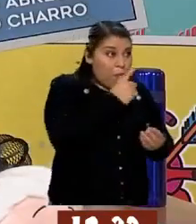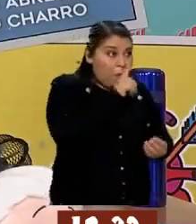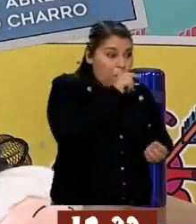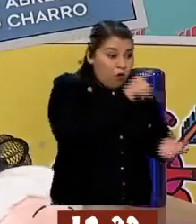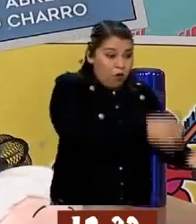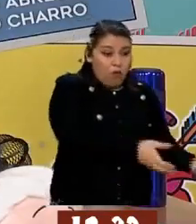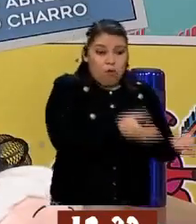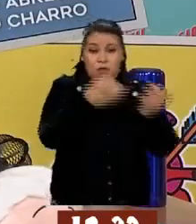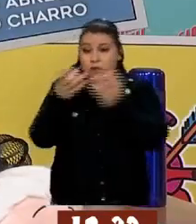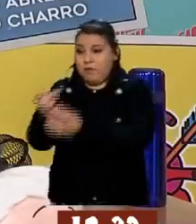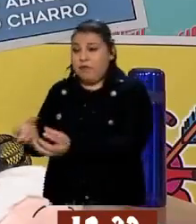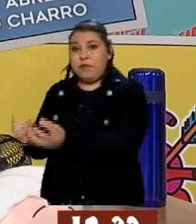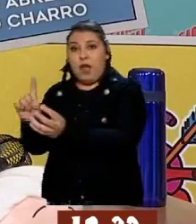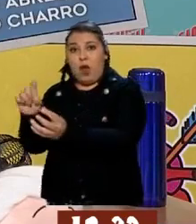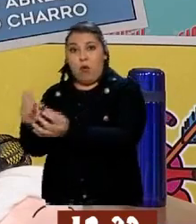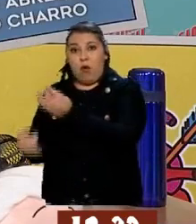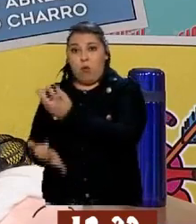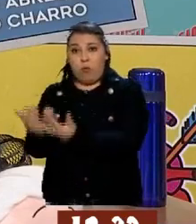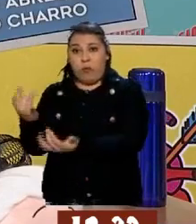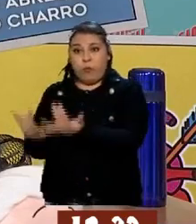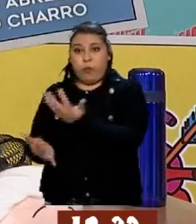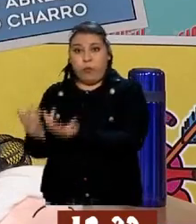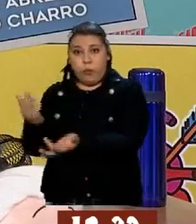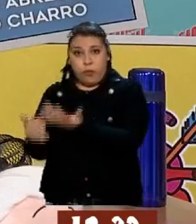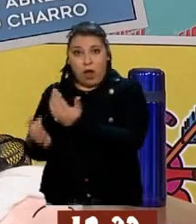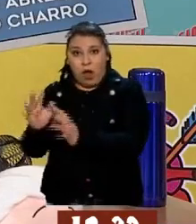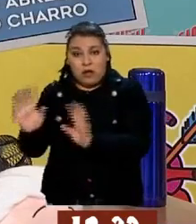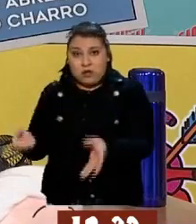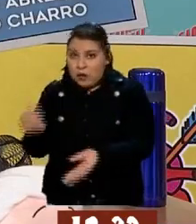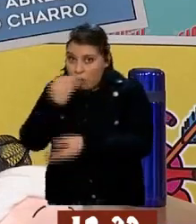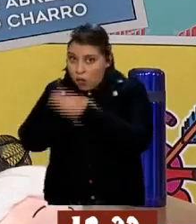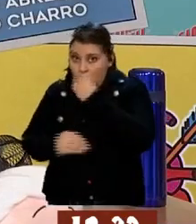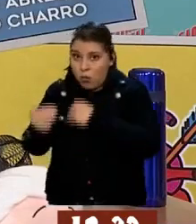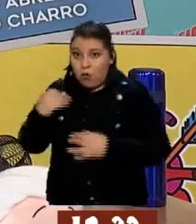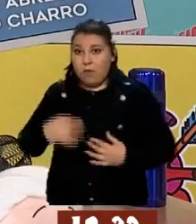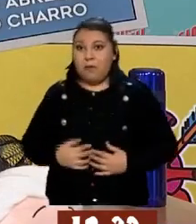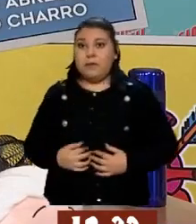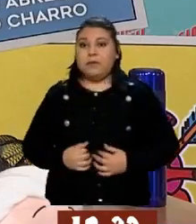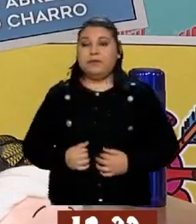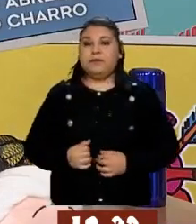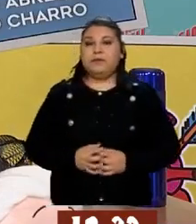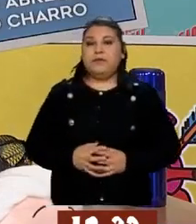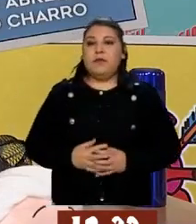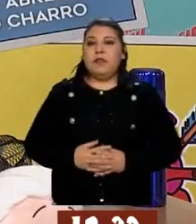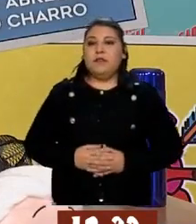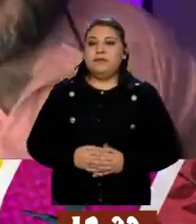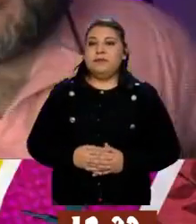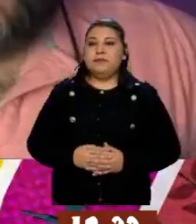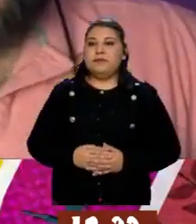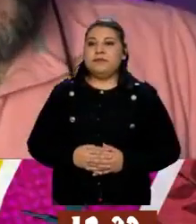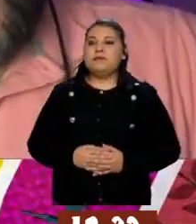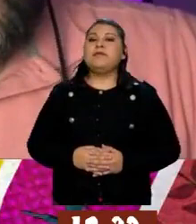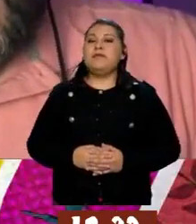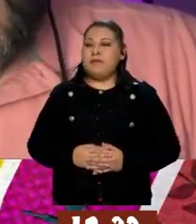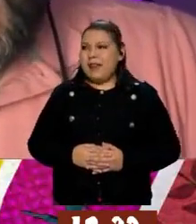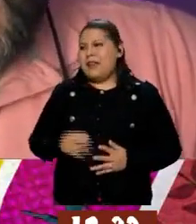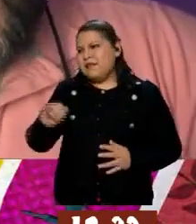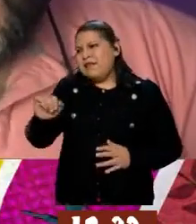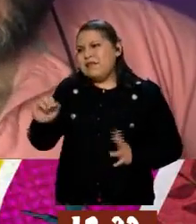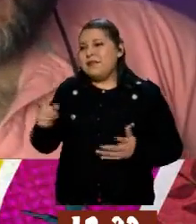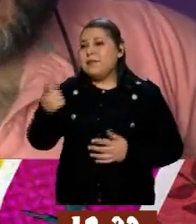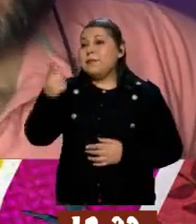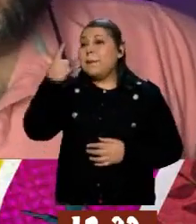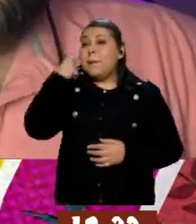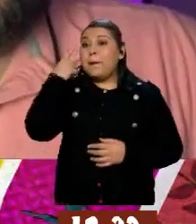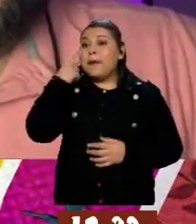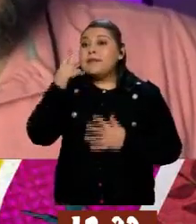de un pollo no bañado, compañero. Sí está medio escabroso, ¿no? Es que por eso es muy importante, primero, fijarse dónde